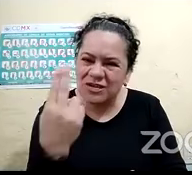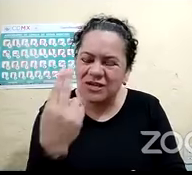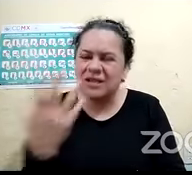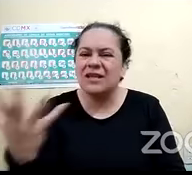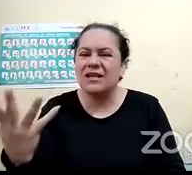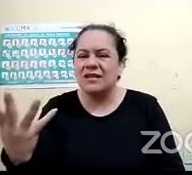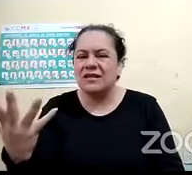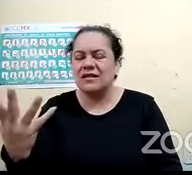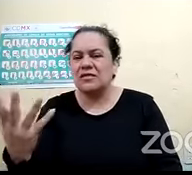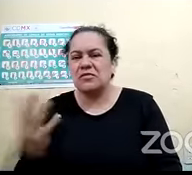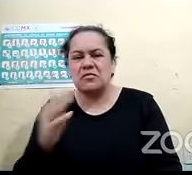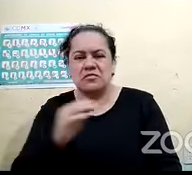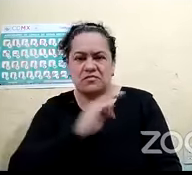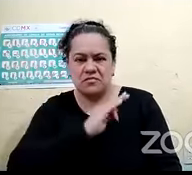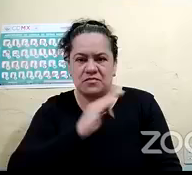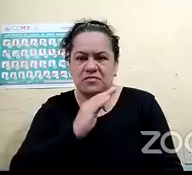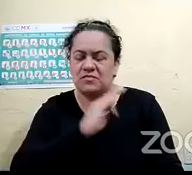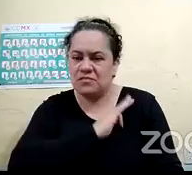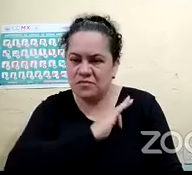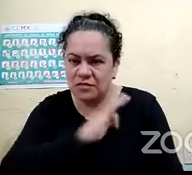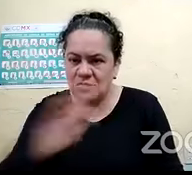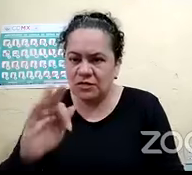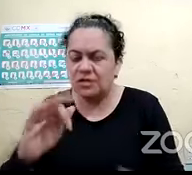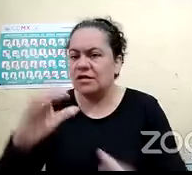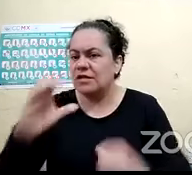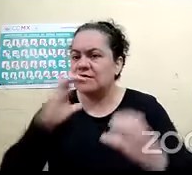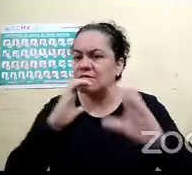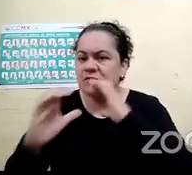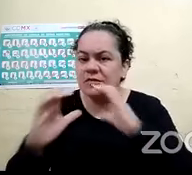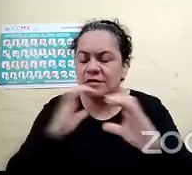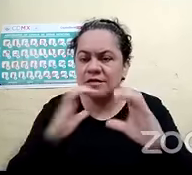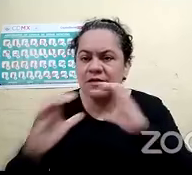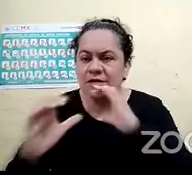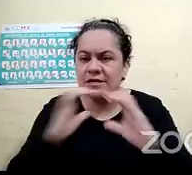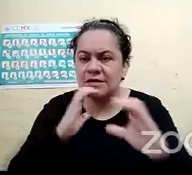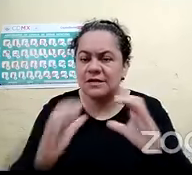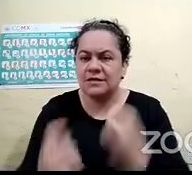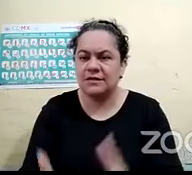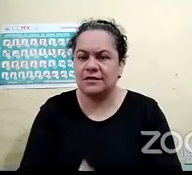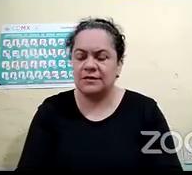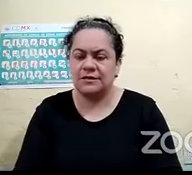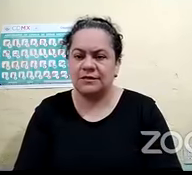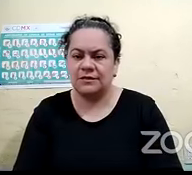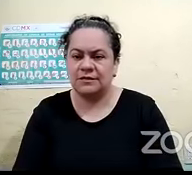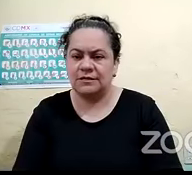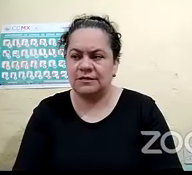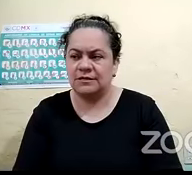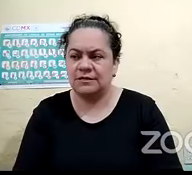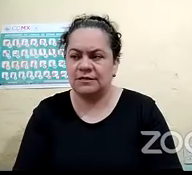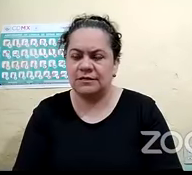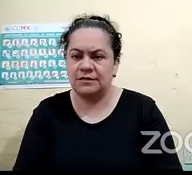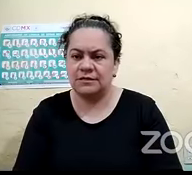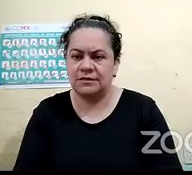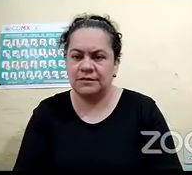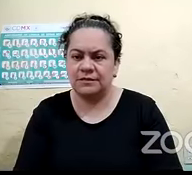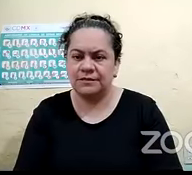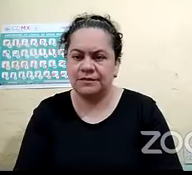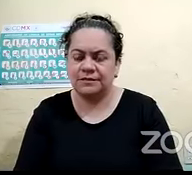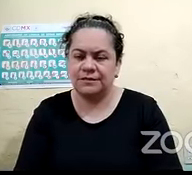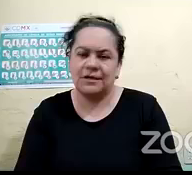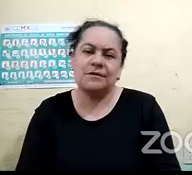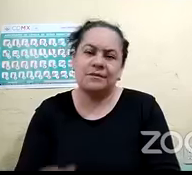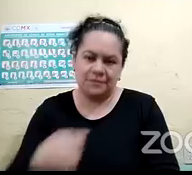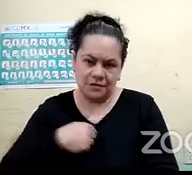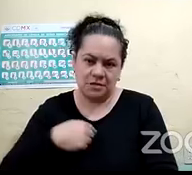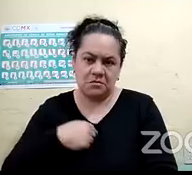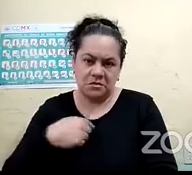seguirme comunicando. Entonces, para mí lo más fácil fue